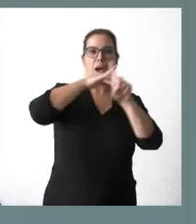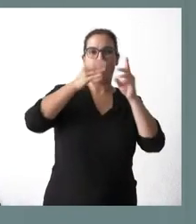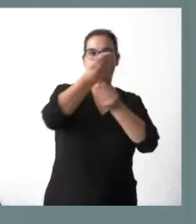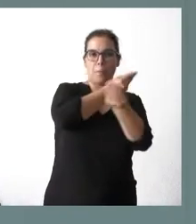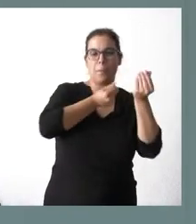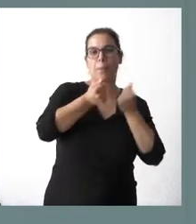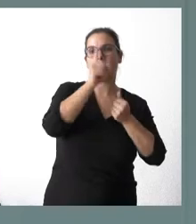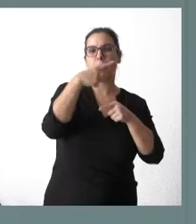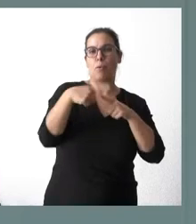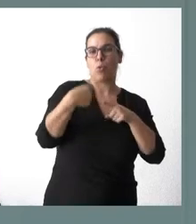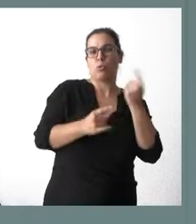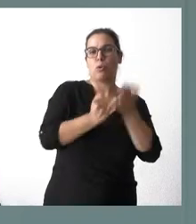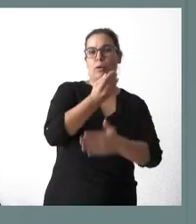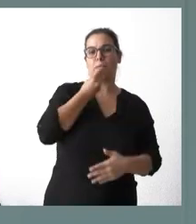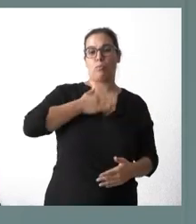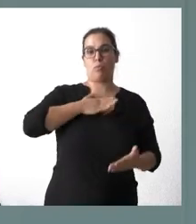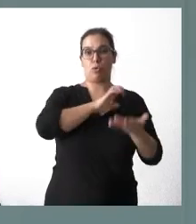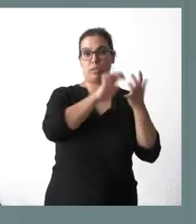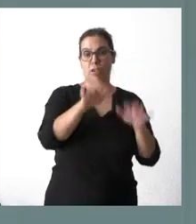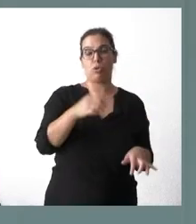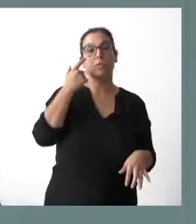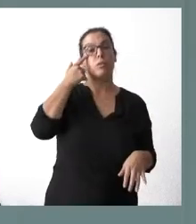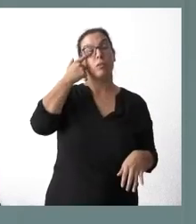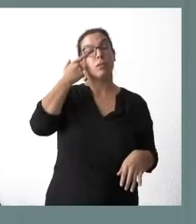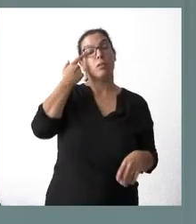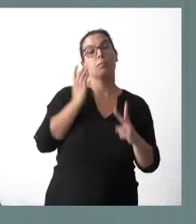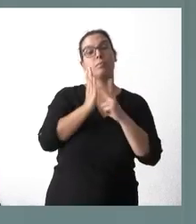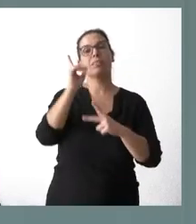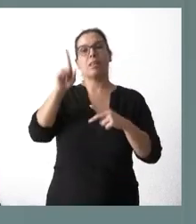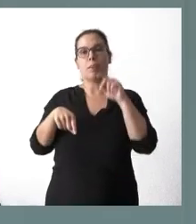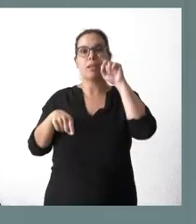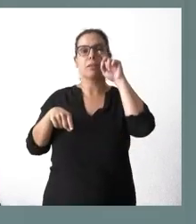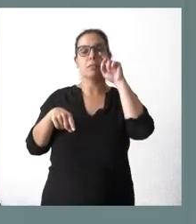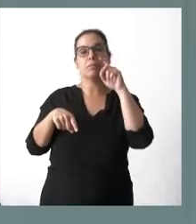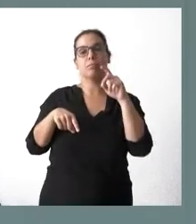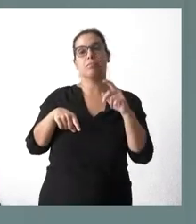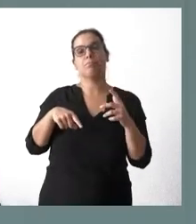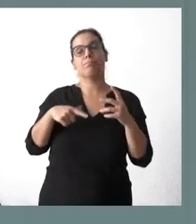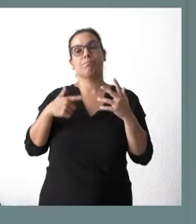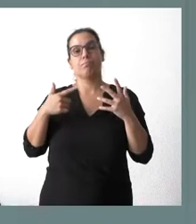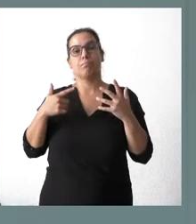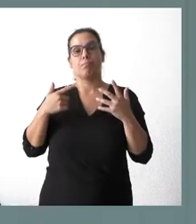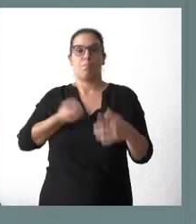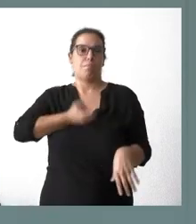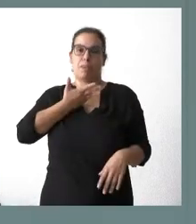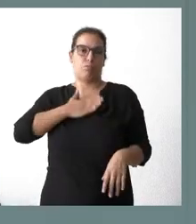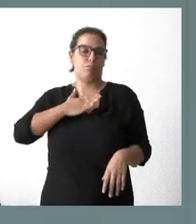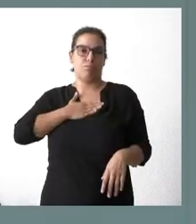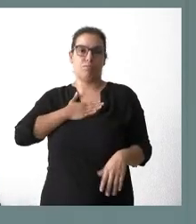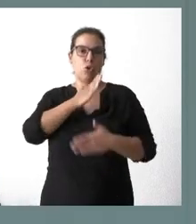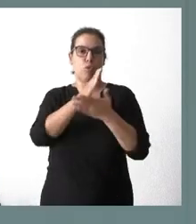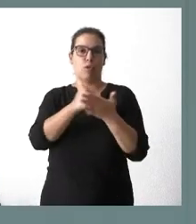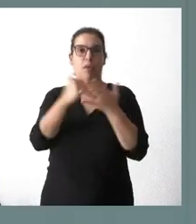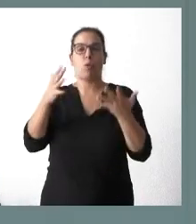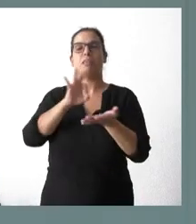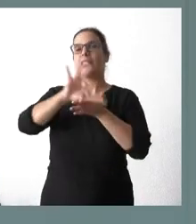de los productos agroalimentarios de nuestra comunidad autónoma. Pero todo ello también asociado a ese segundo eje, que siempre es una pasión de nuestra comunidad autónoma, que son los